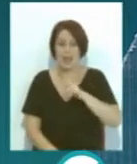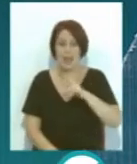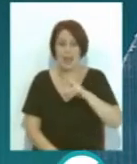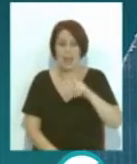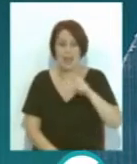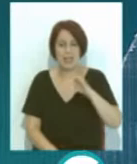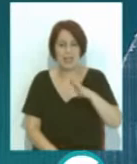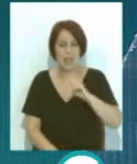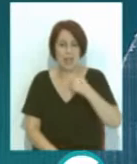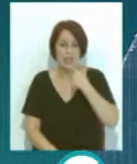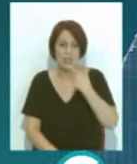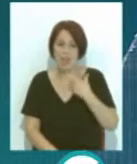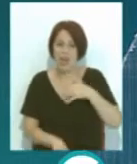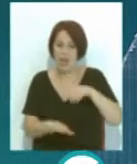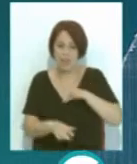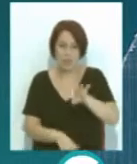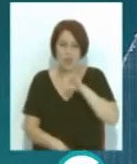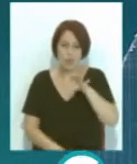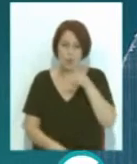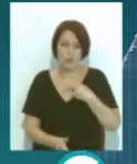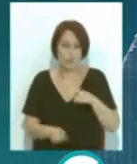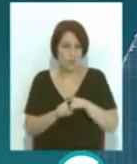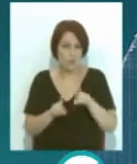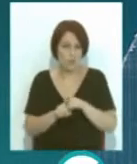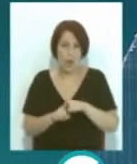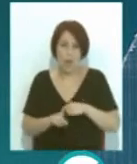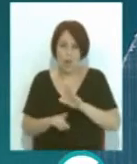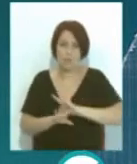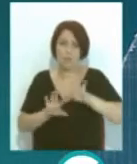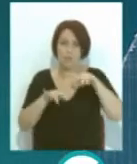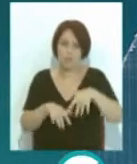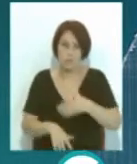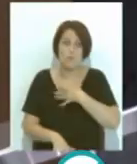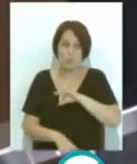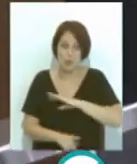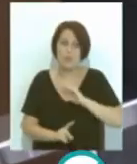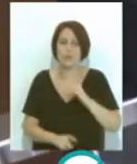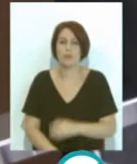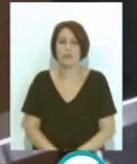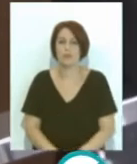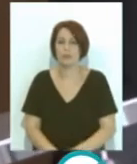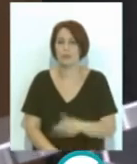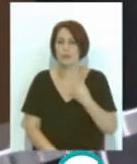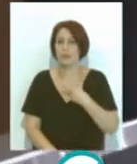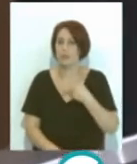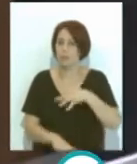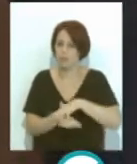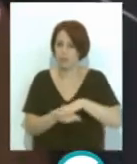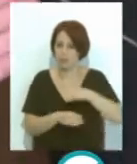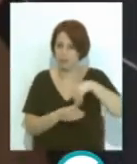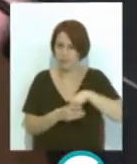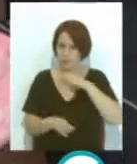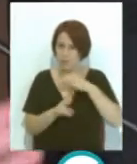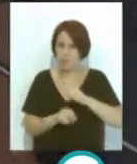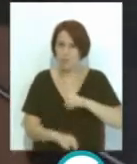como emblema de la costa que ha sido golpeada por este tipo de fenómenos El ministro del interior Fernando